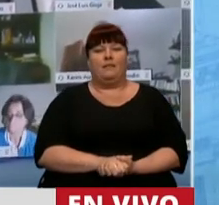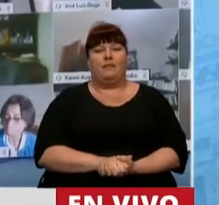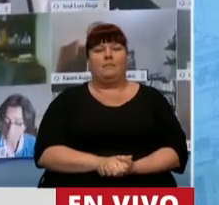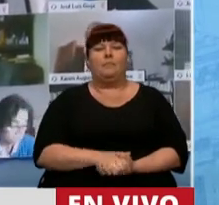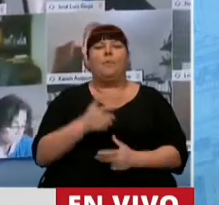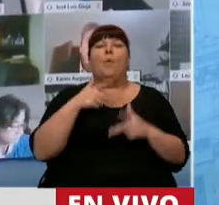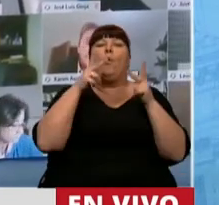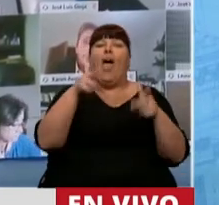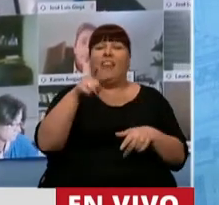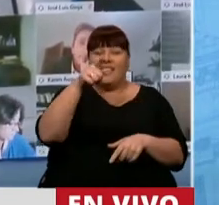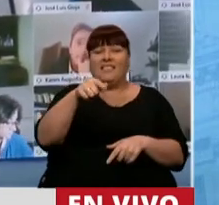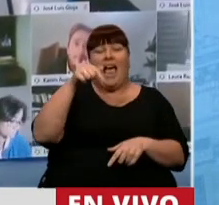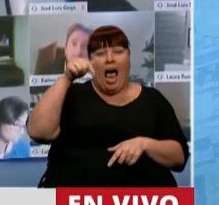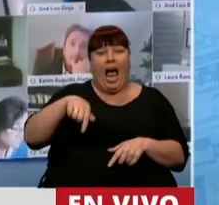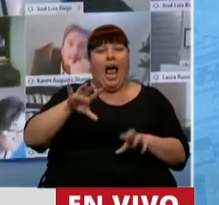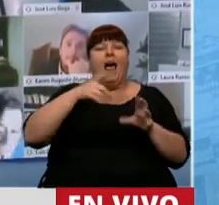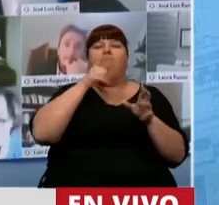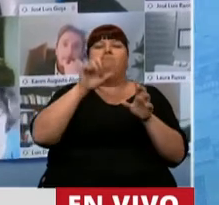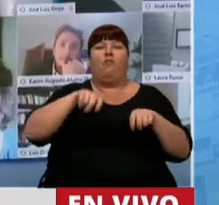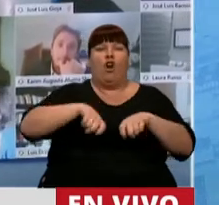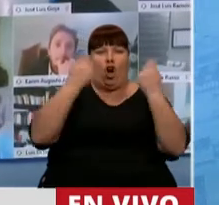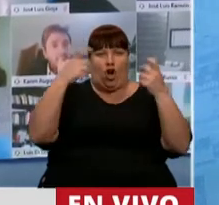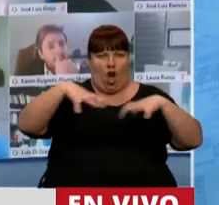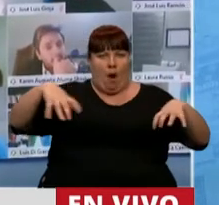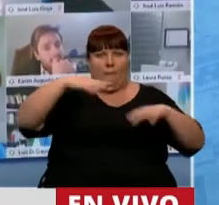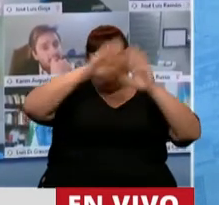para decirle que se está produciendo un quiebre institucional.